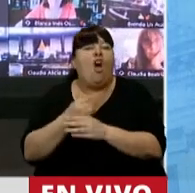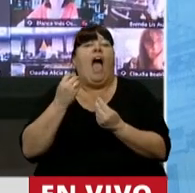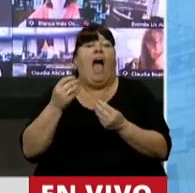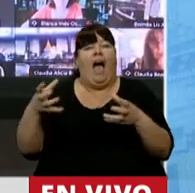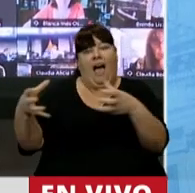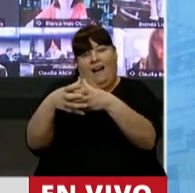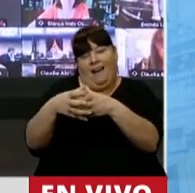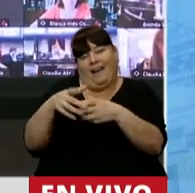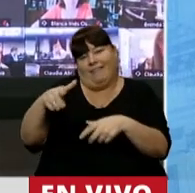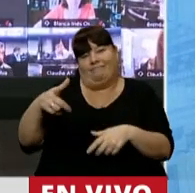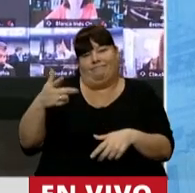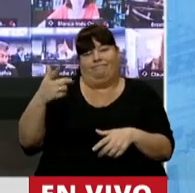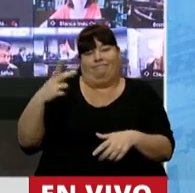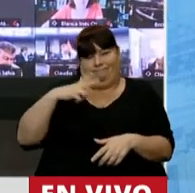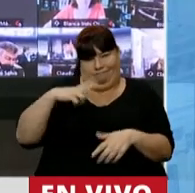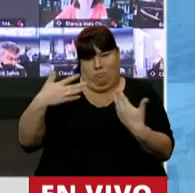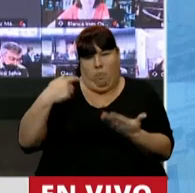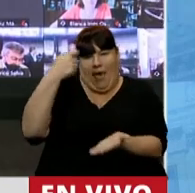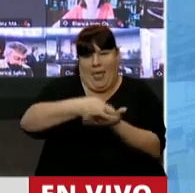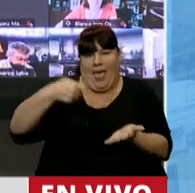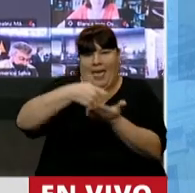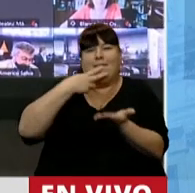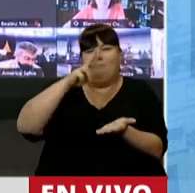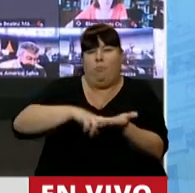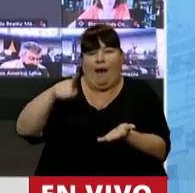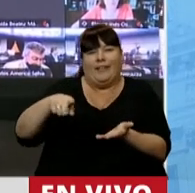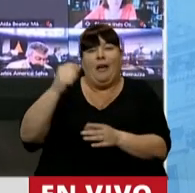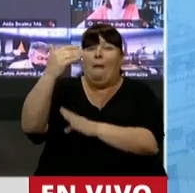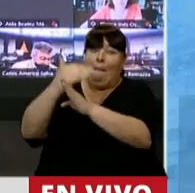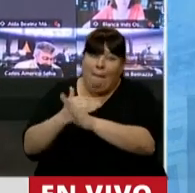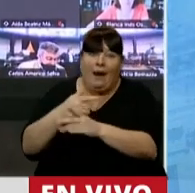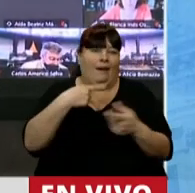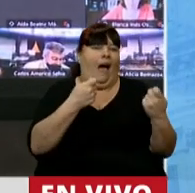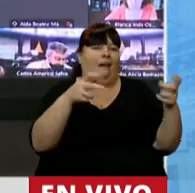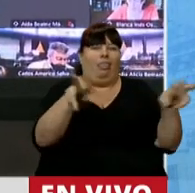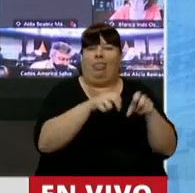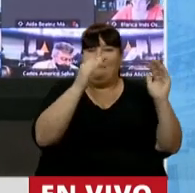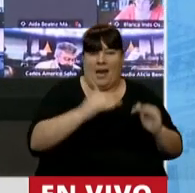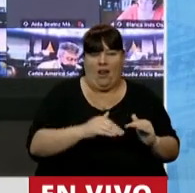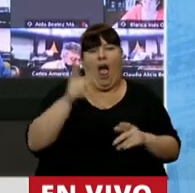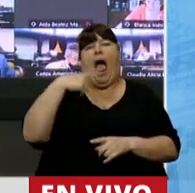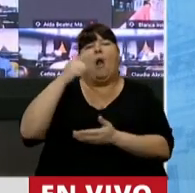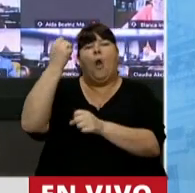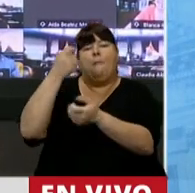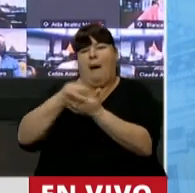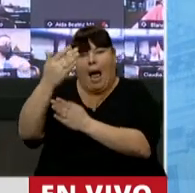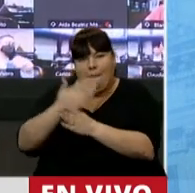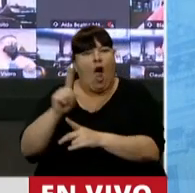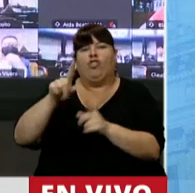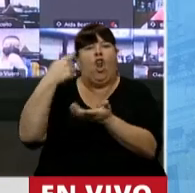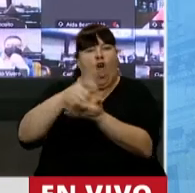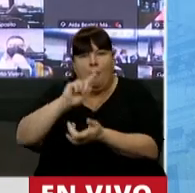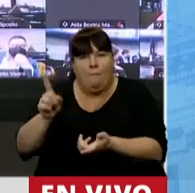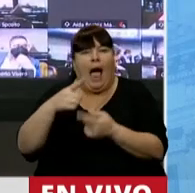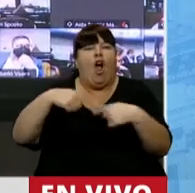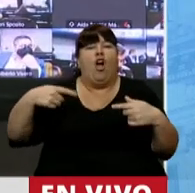sectores de elevada capacidad contributiva. Concretamente, la suspensión o eliminación o reducción de la impuesta